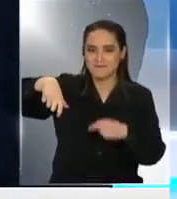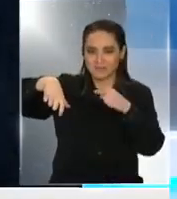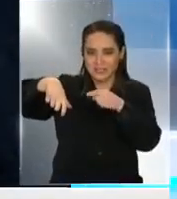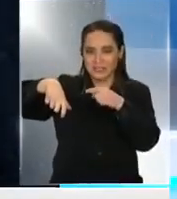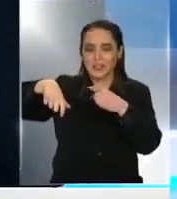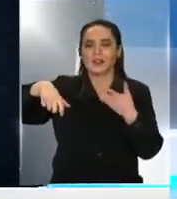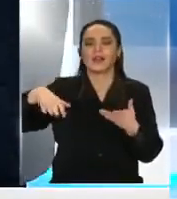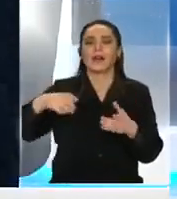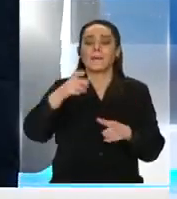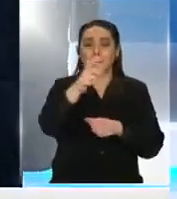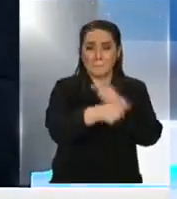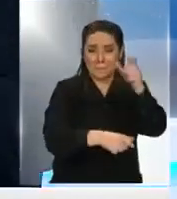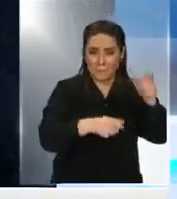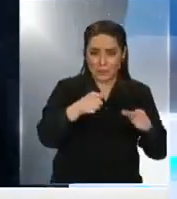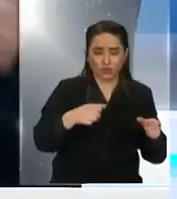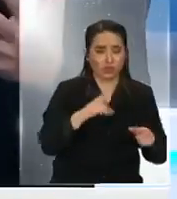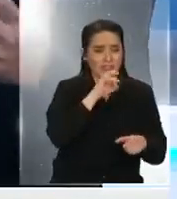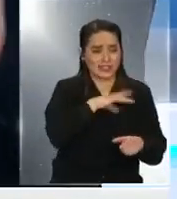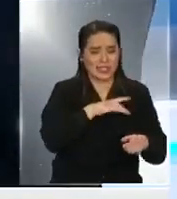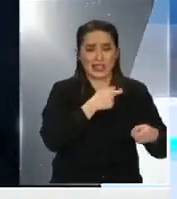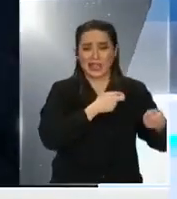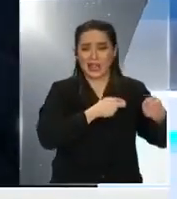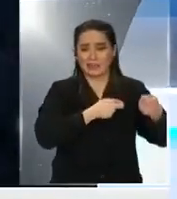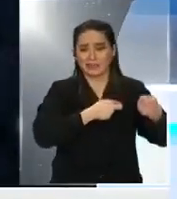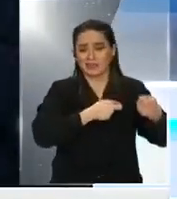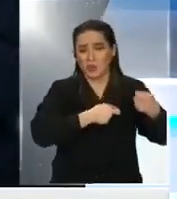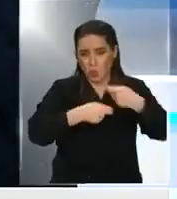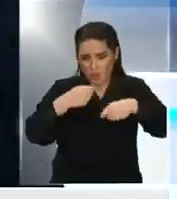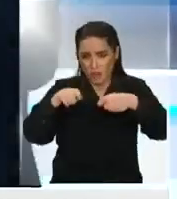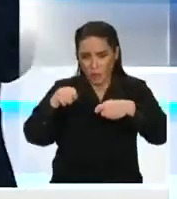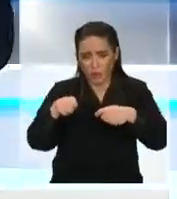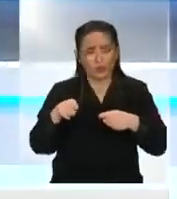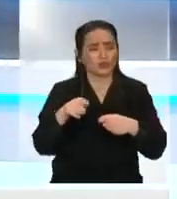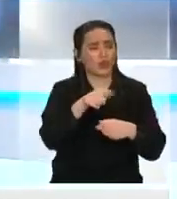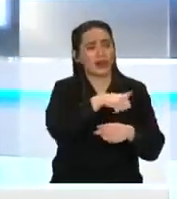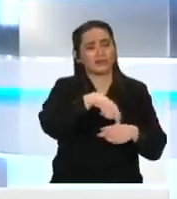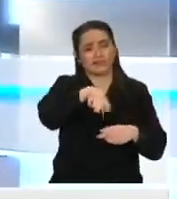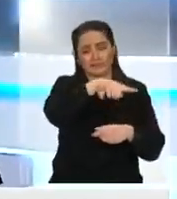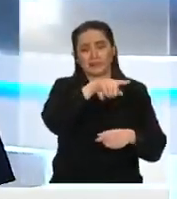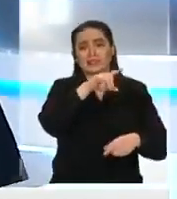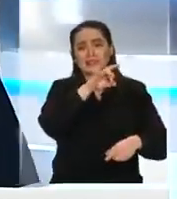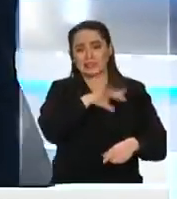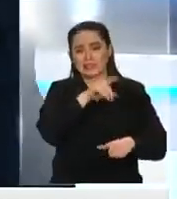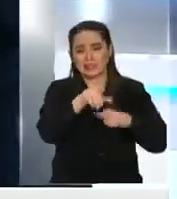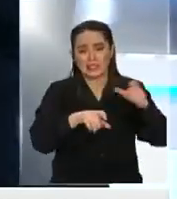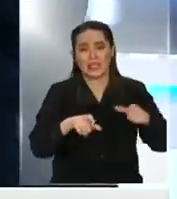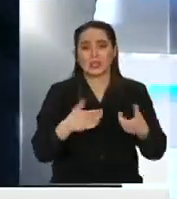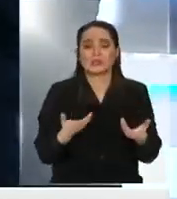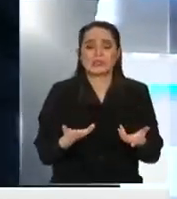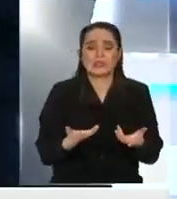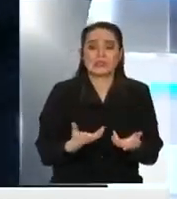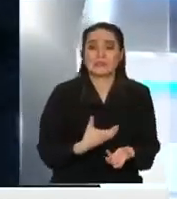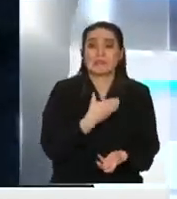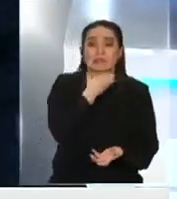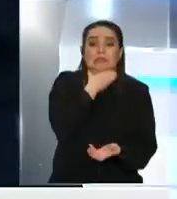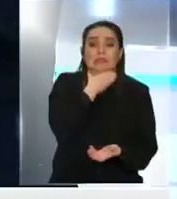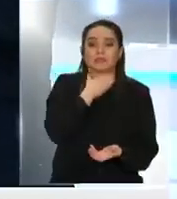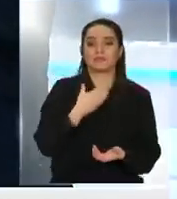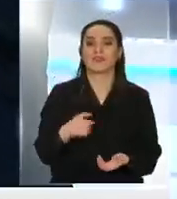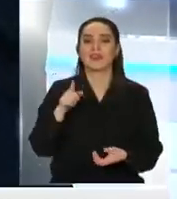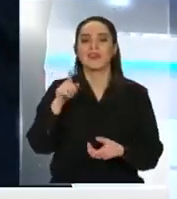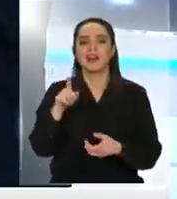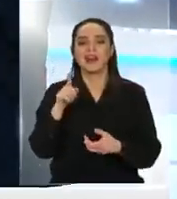tiene a muchos chilenos en muchos problemas de deuda y lo hizo a través de algo que en una rutina de 15